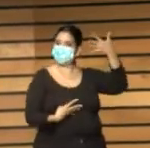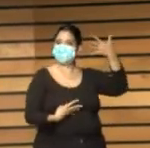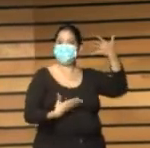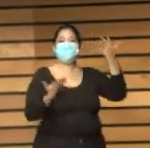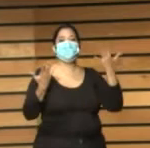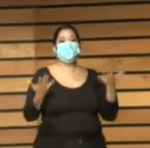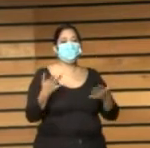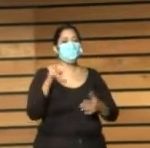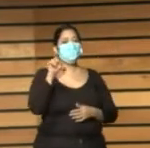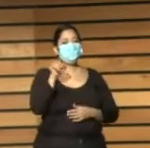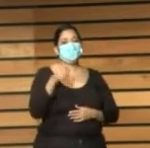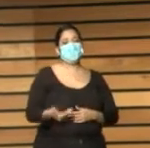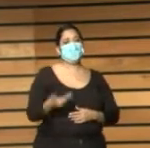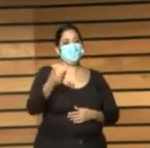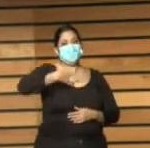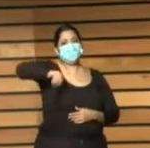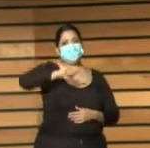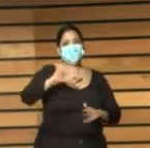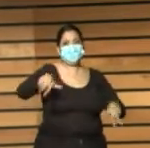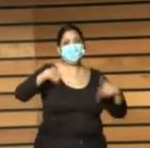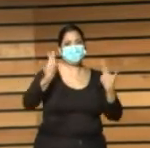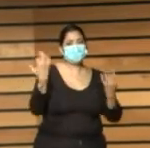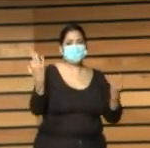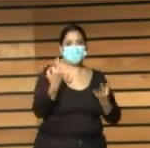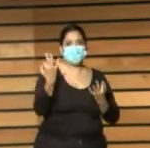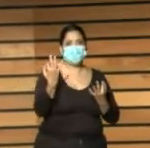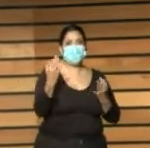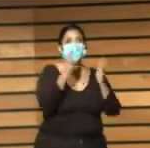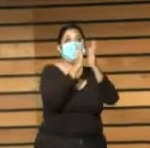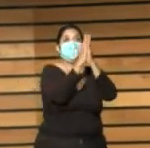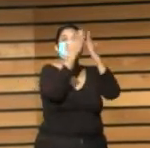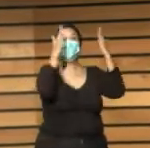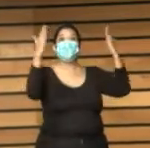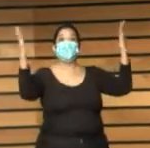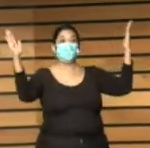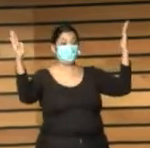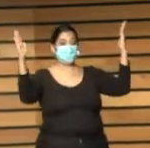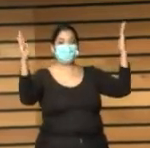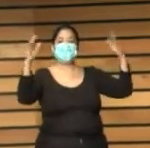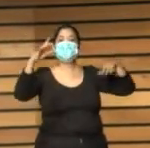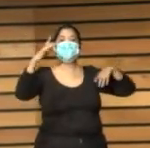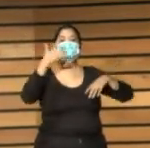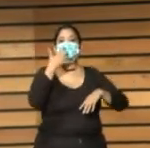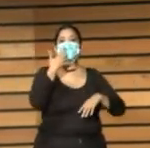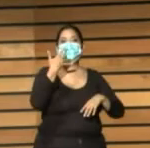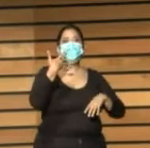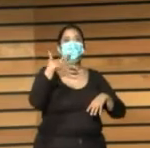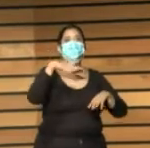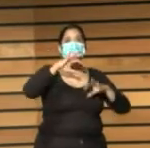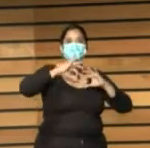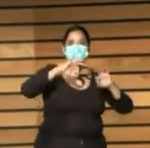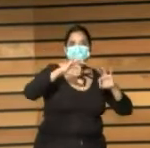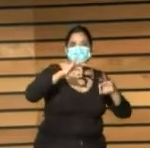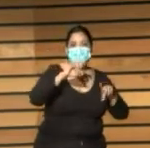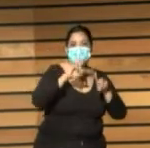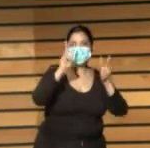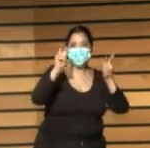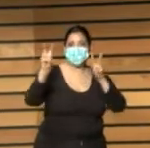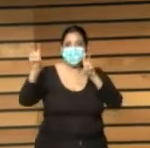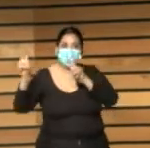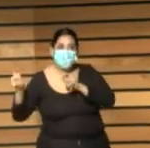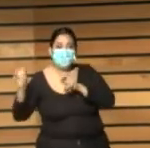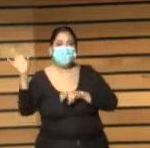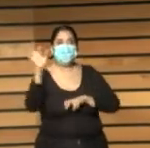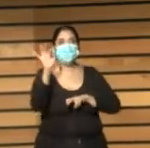permite localizar las bibliotecas no sólo por materia sino geográficamente y las podemos buscar